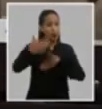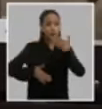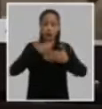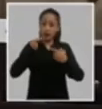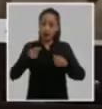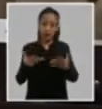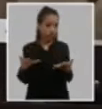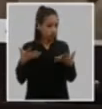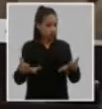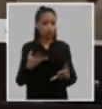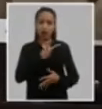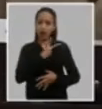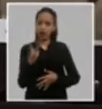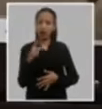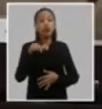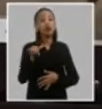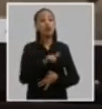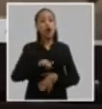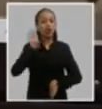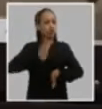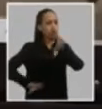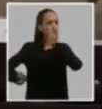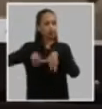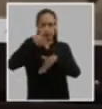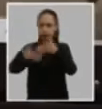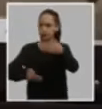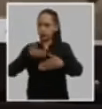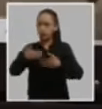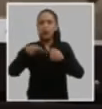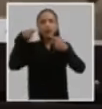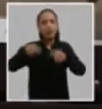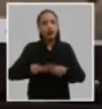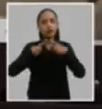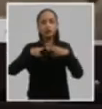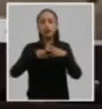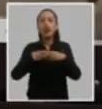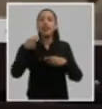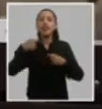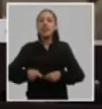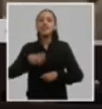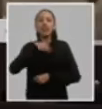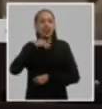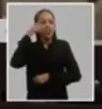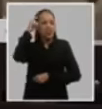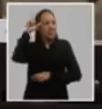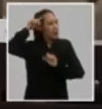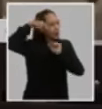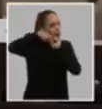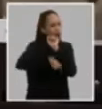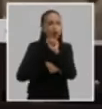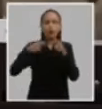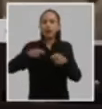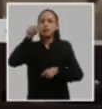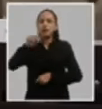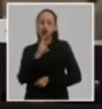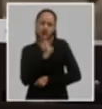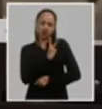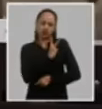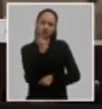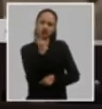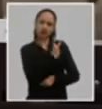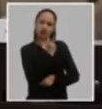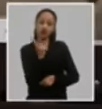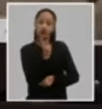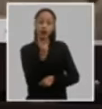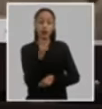principios que se ejercen desde la política del cuadro del partido tiene que tener criterios profundos tiene que ser valiente y no permitir